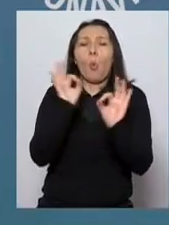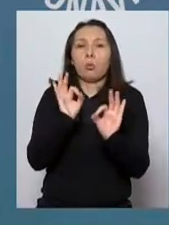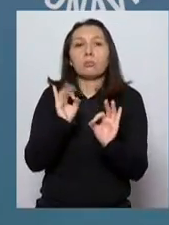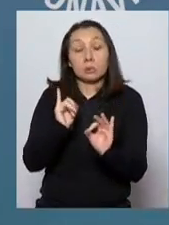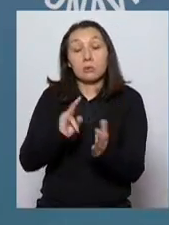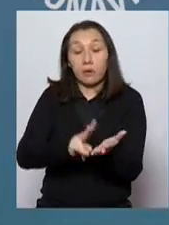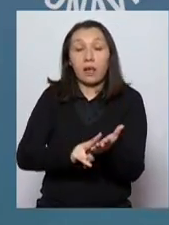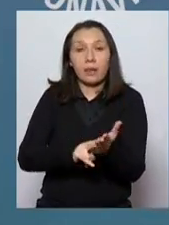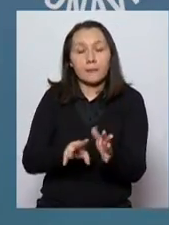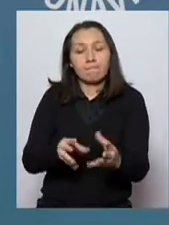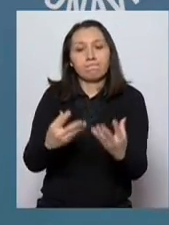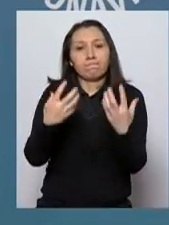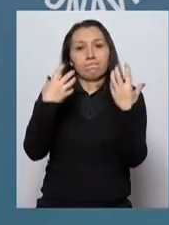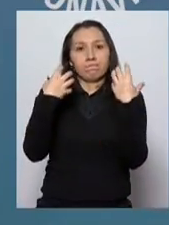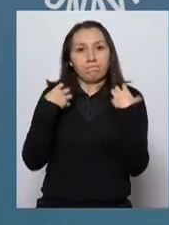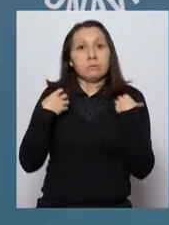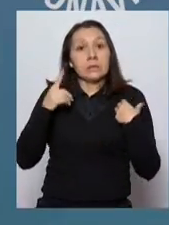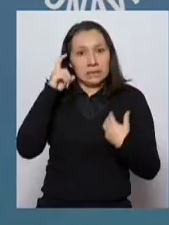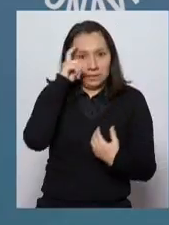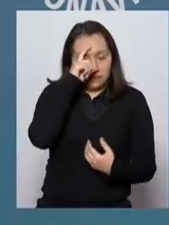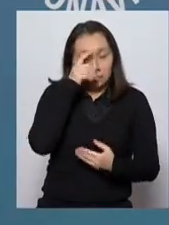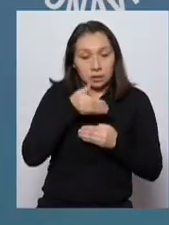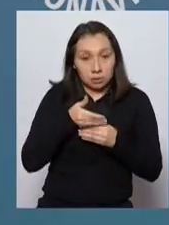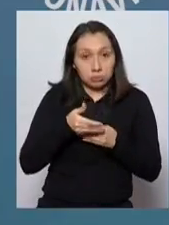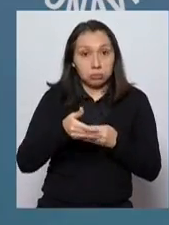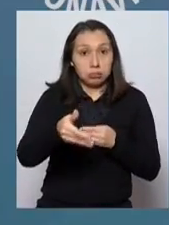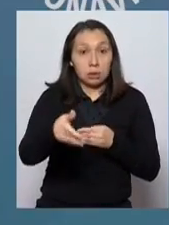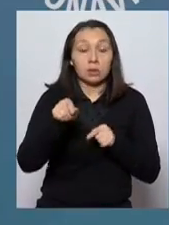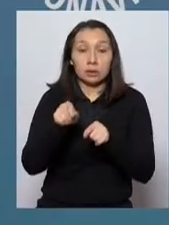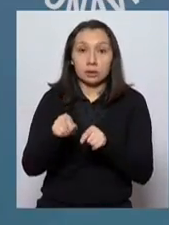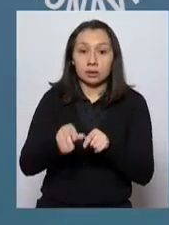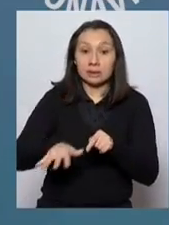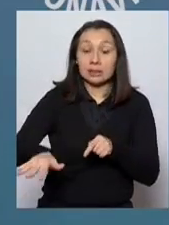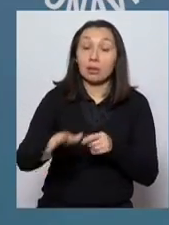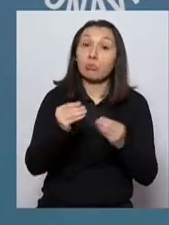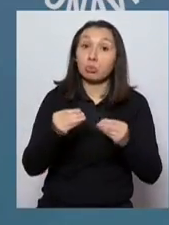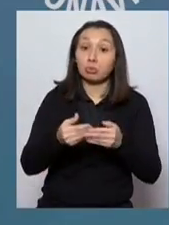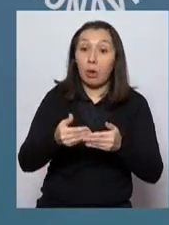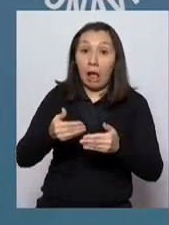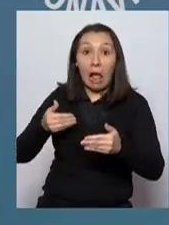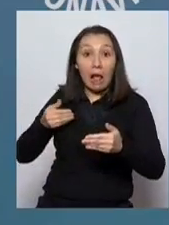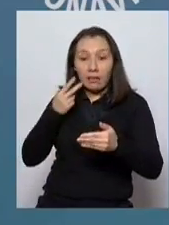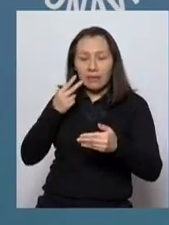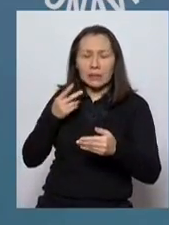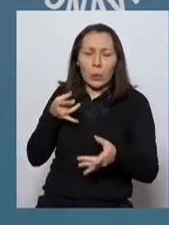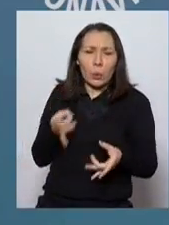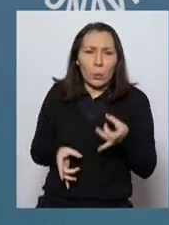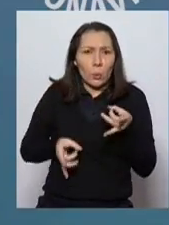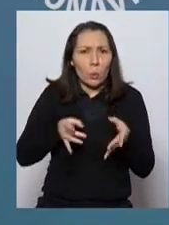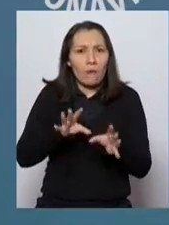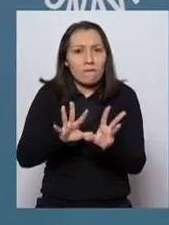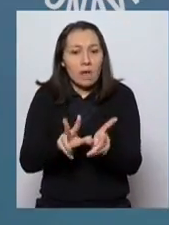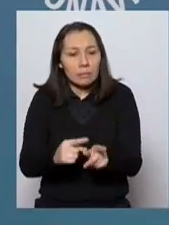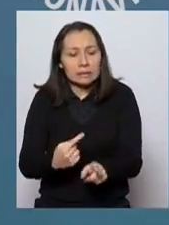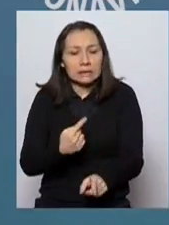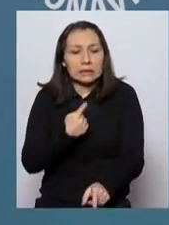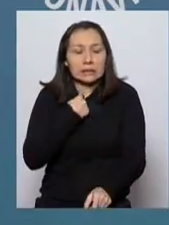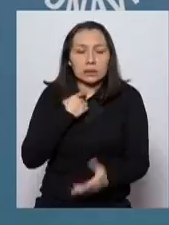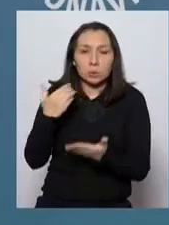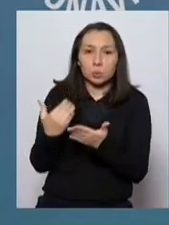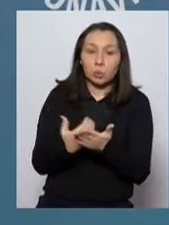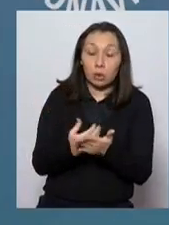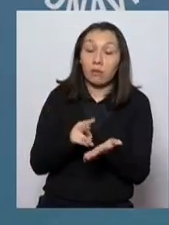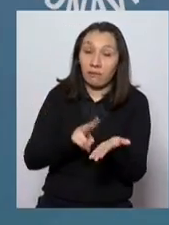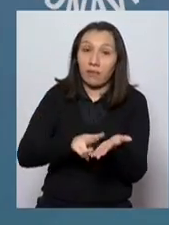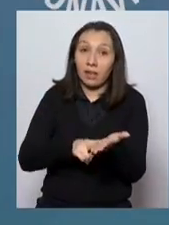y tenemos que tomarle el peso a esto que se nos viene. Detrás de esta situación hay mucho dolor, hay mucho dolor para muchas familias y sus ingresos.